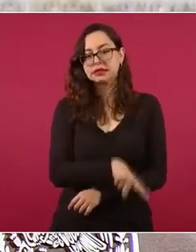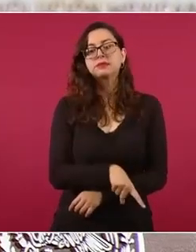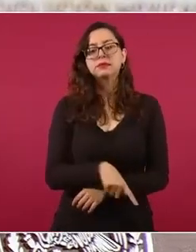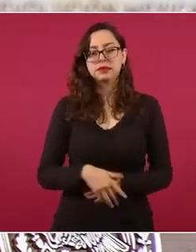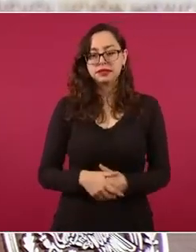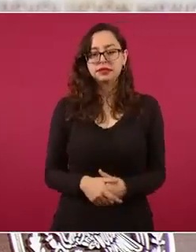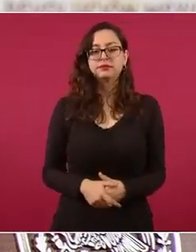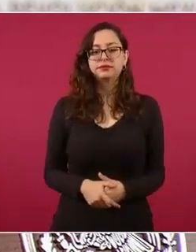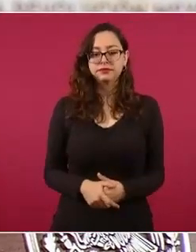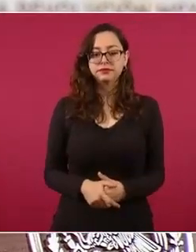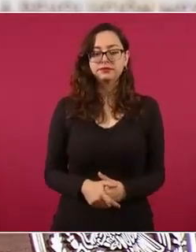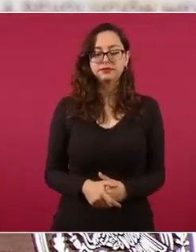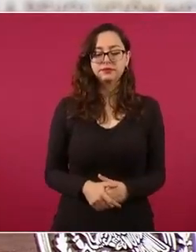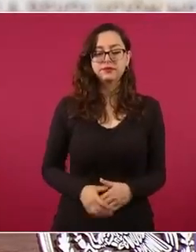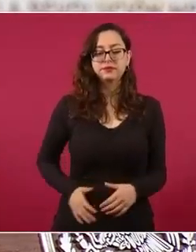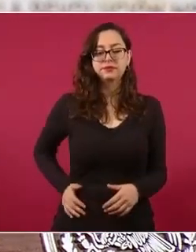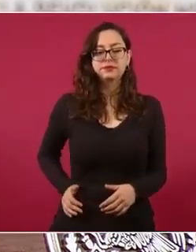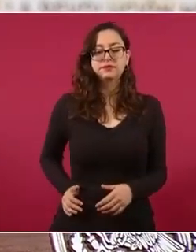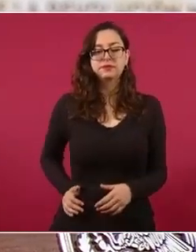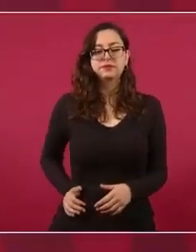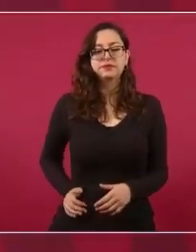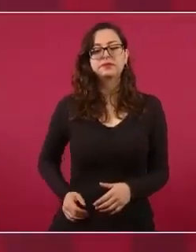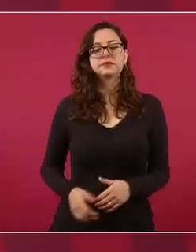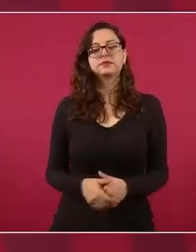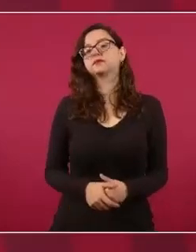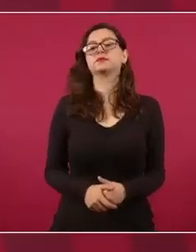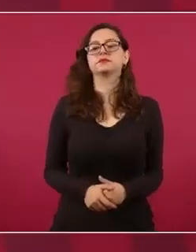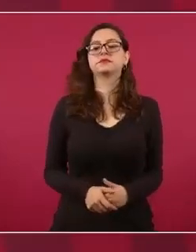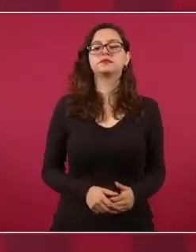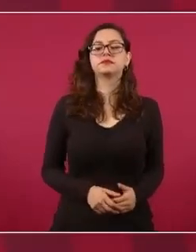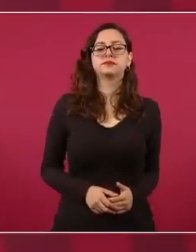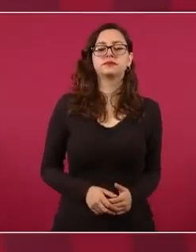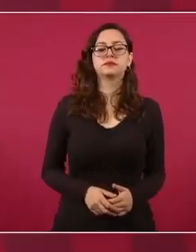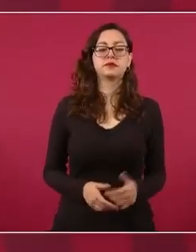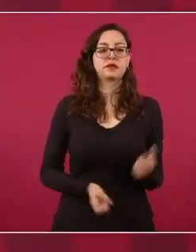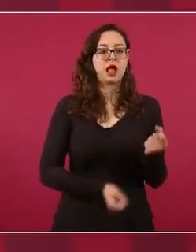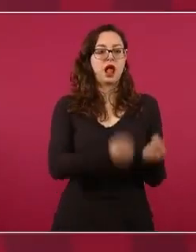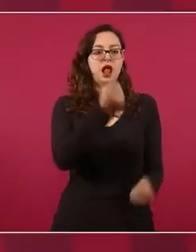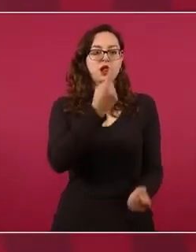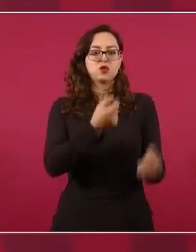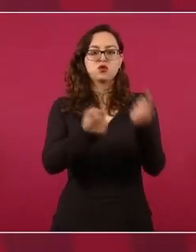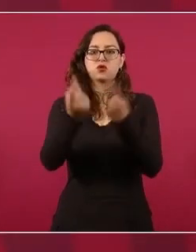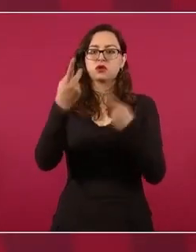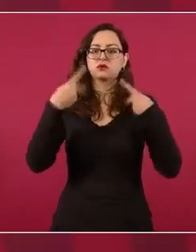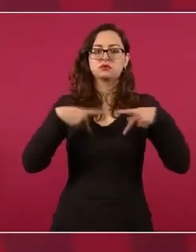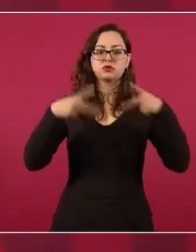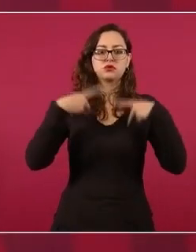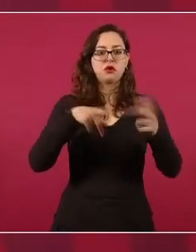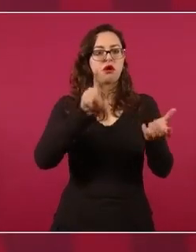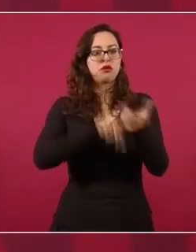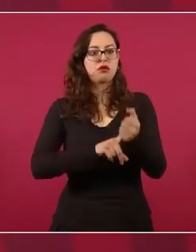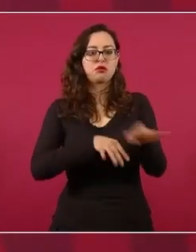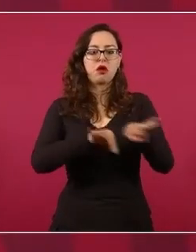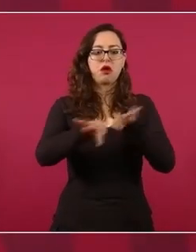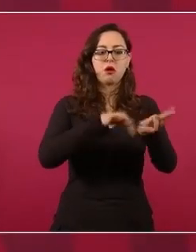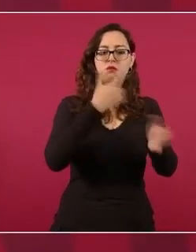reciben sueldos elevadísimos en las universidades,